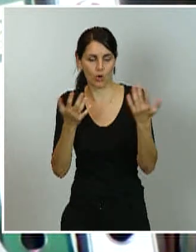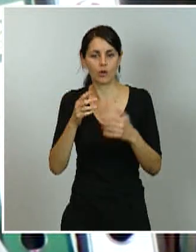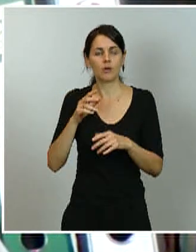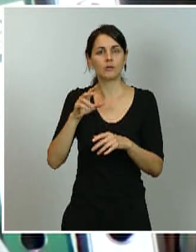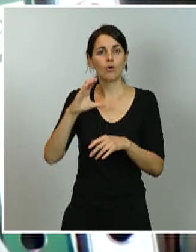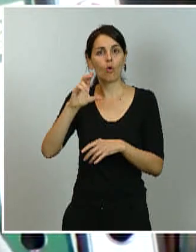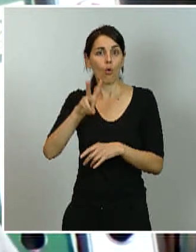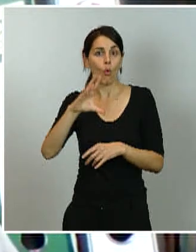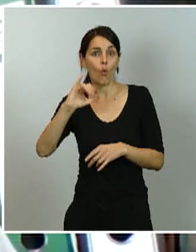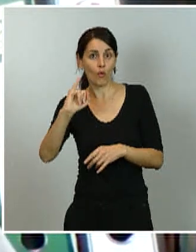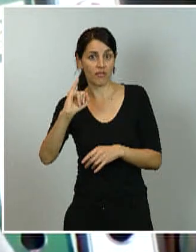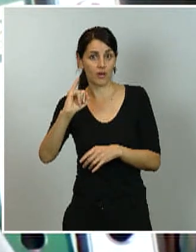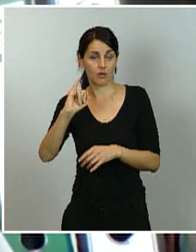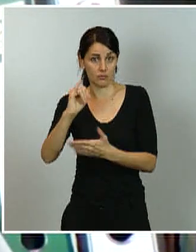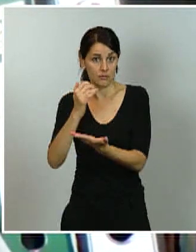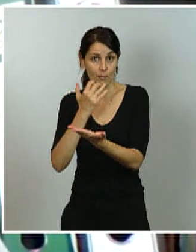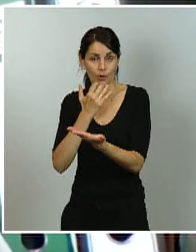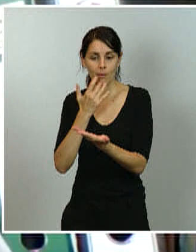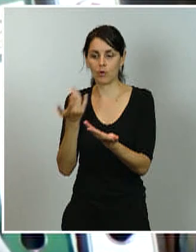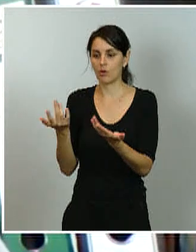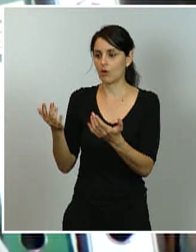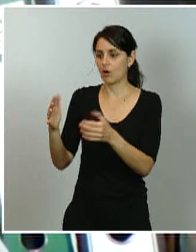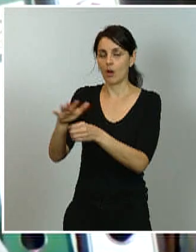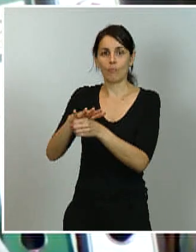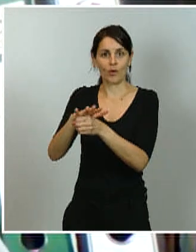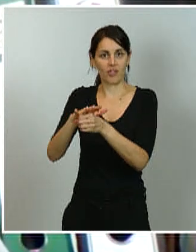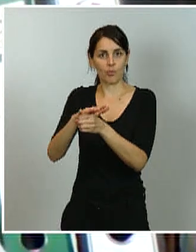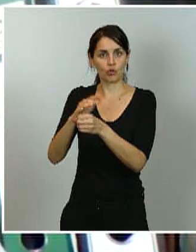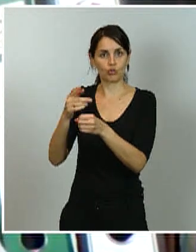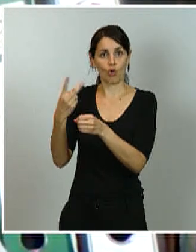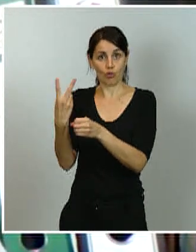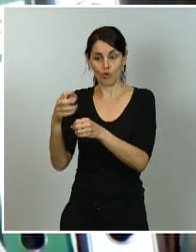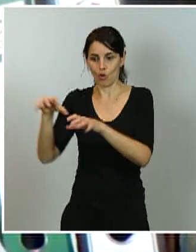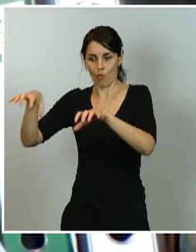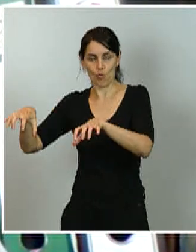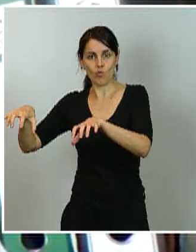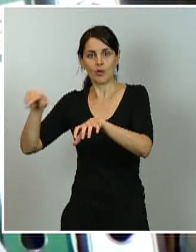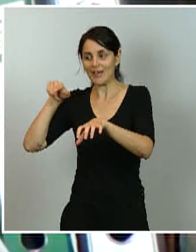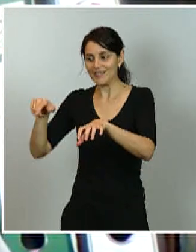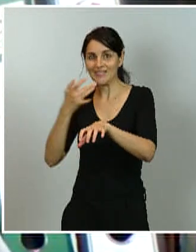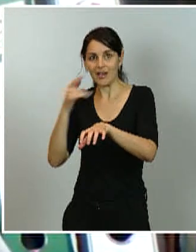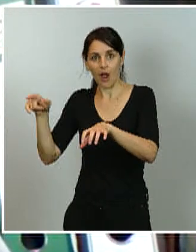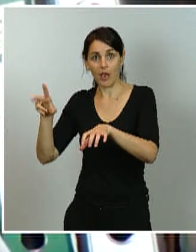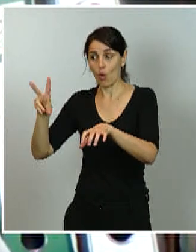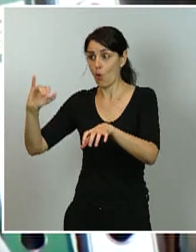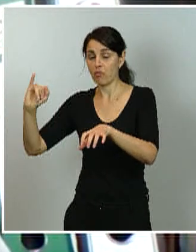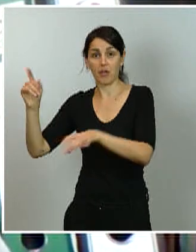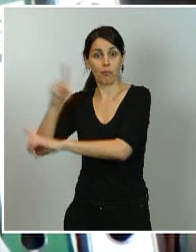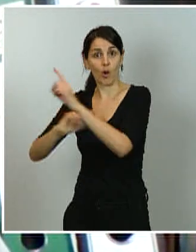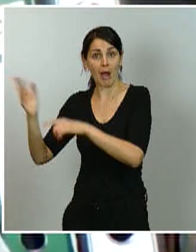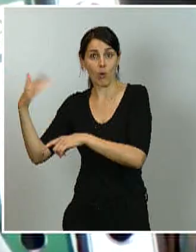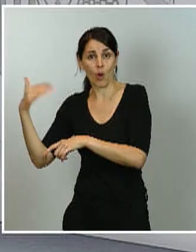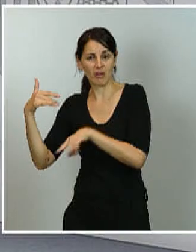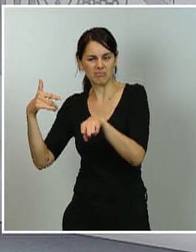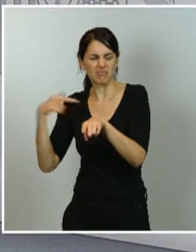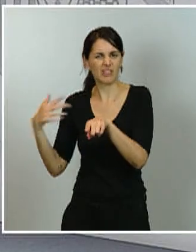descongestionadas en el municipio de al lado, digamos, no sería un problema. Creo que es un tema importante